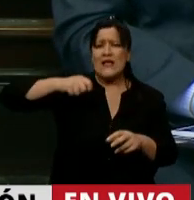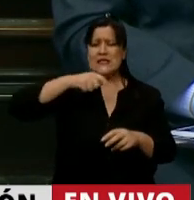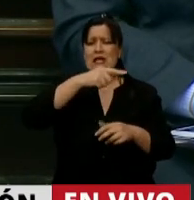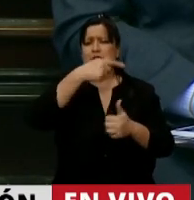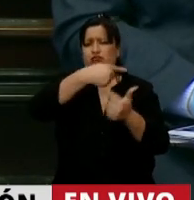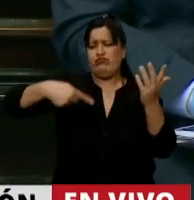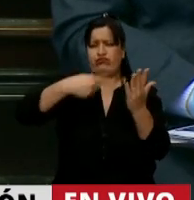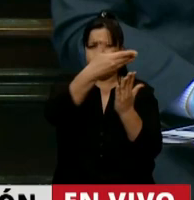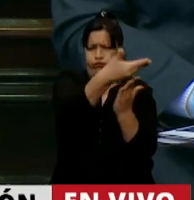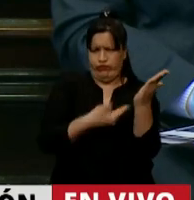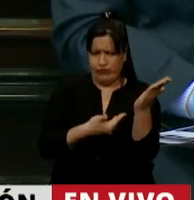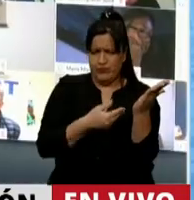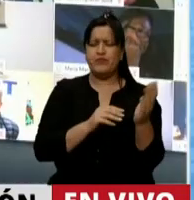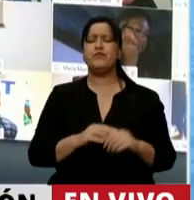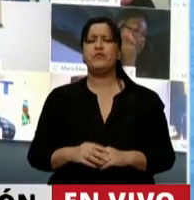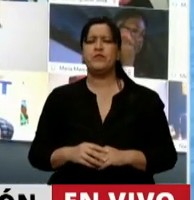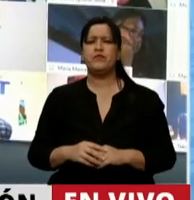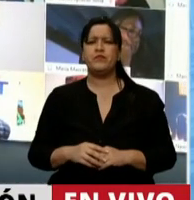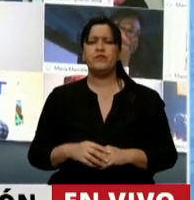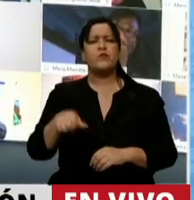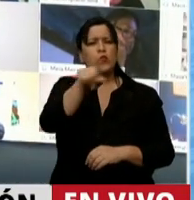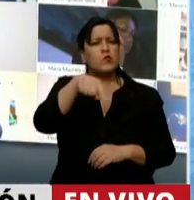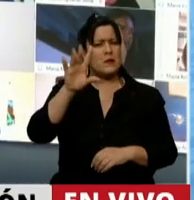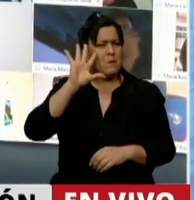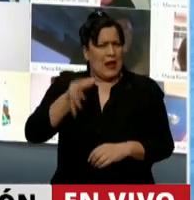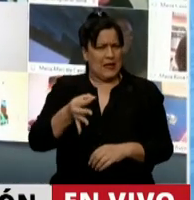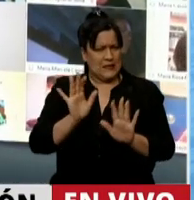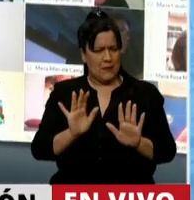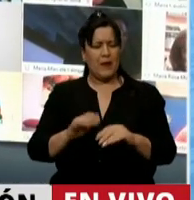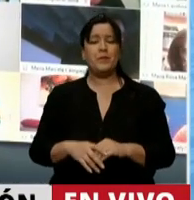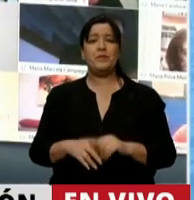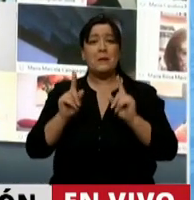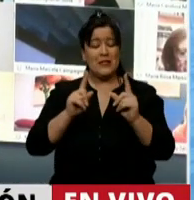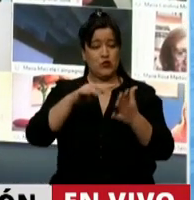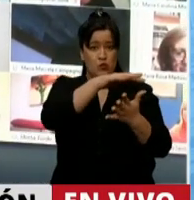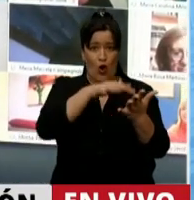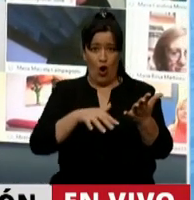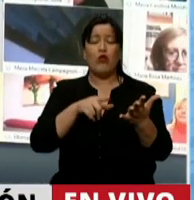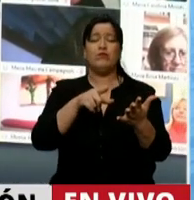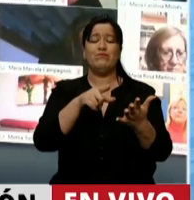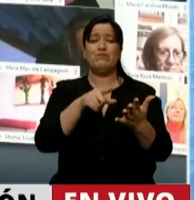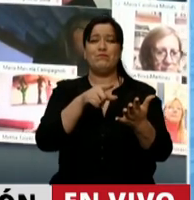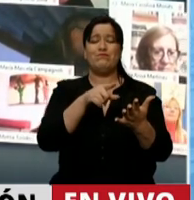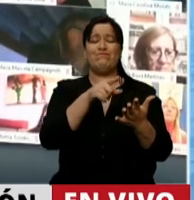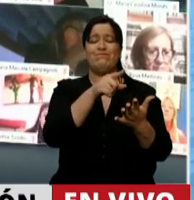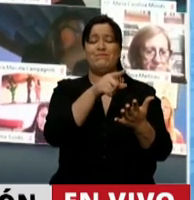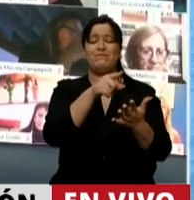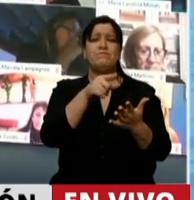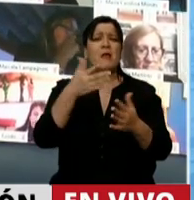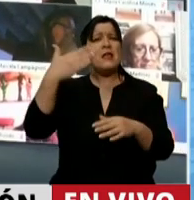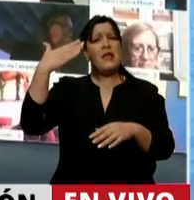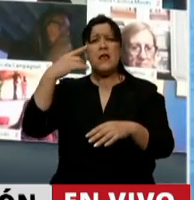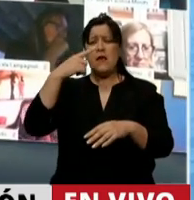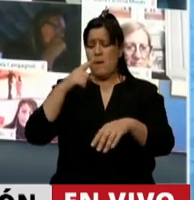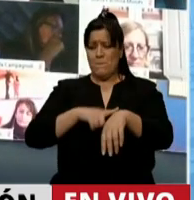jueces, para que tengan presente, esos pliegos de los jueces se entregaron a fines de la gestión